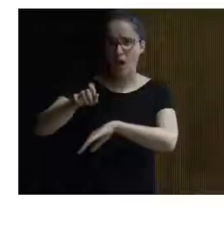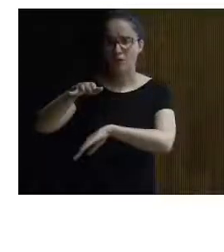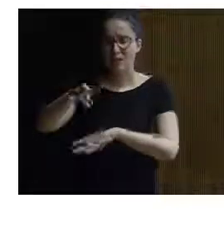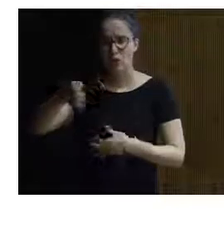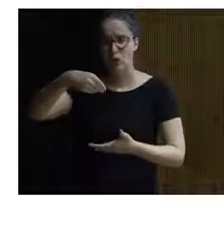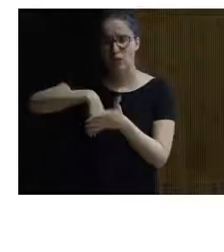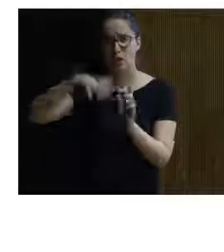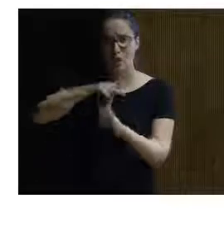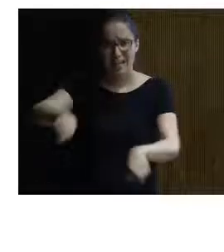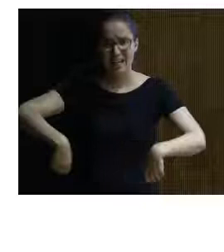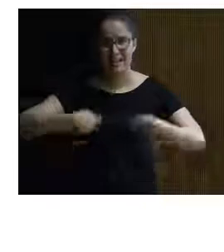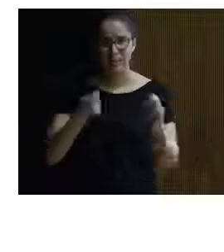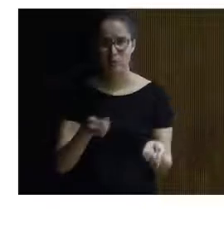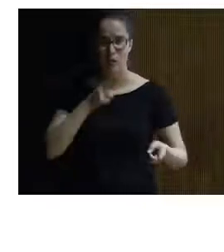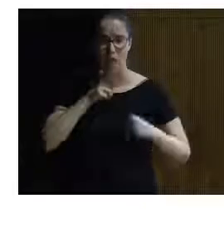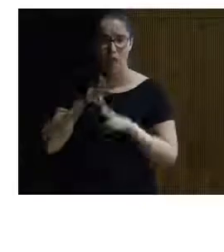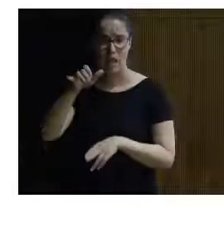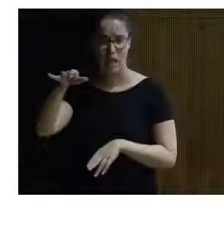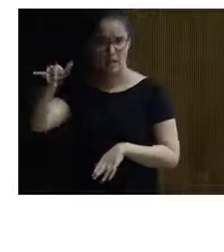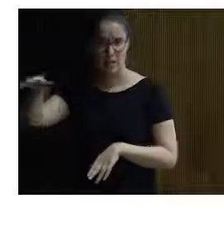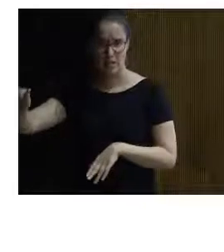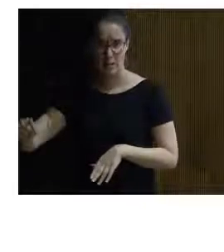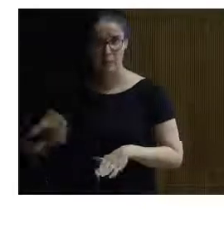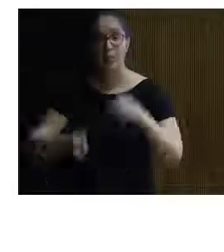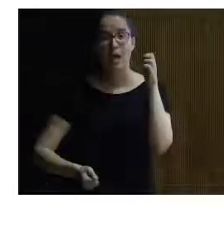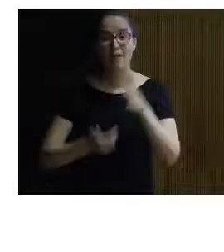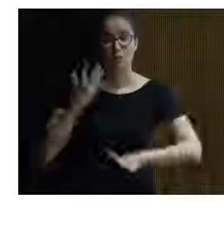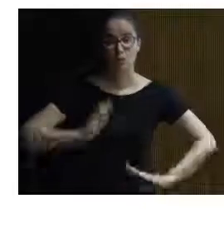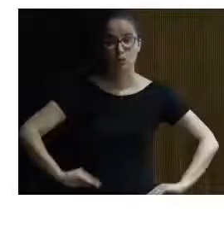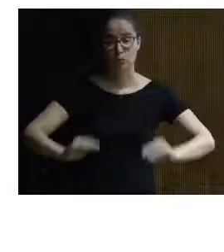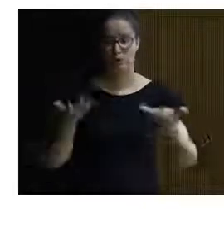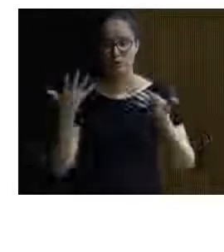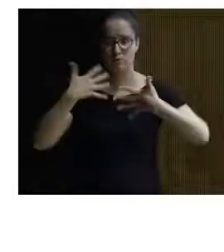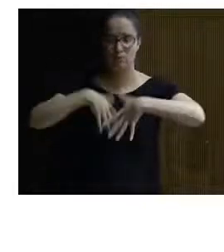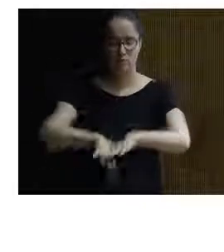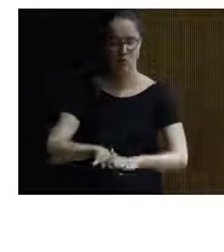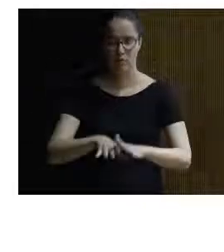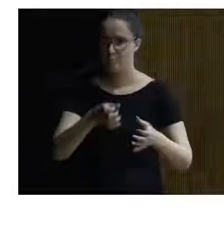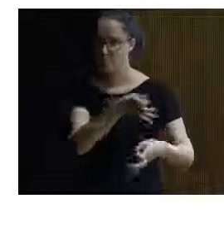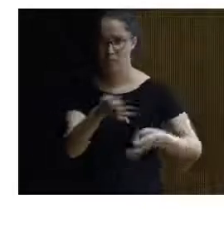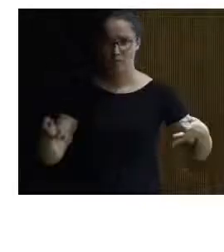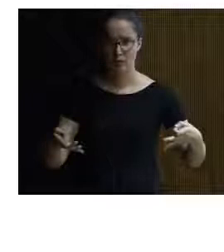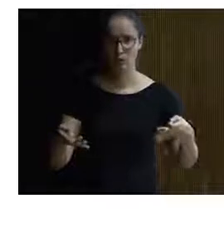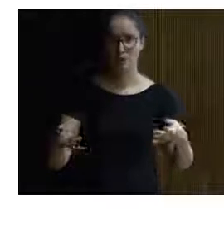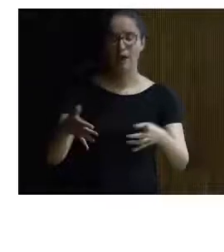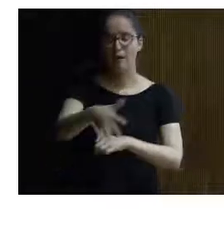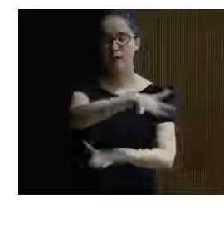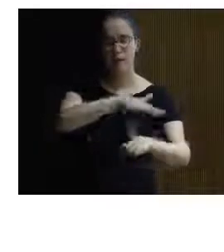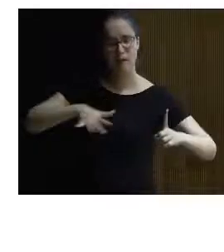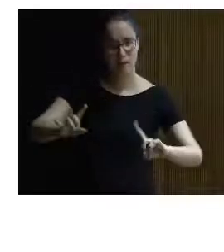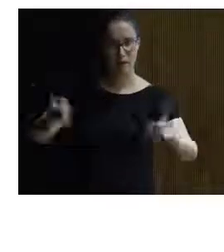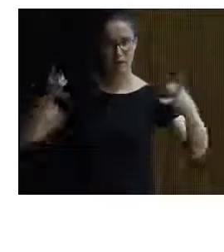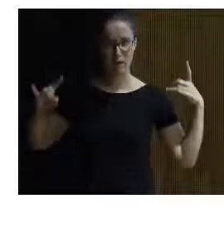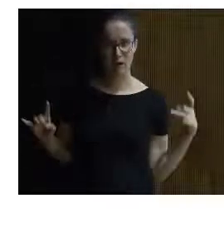parque natural que se llama Las Uviñas La Mesa sus edificios se integran perfectamente en el entorno